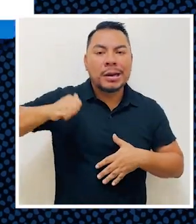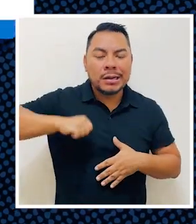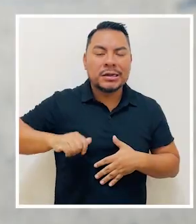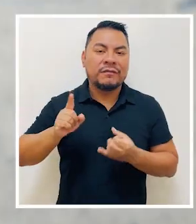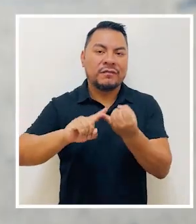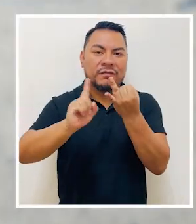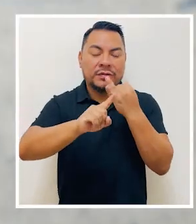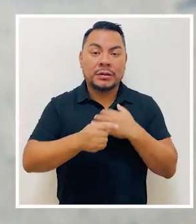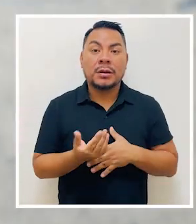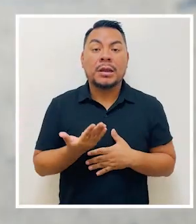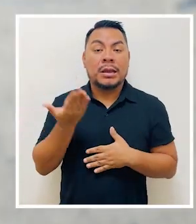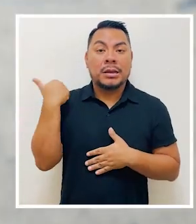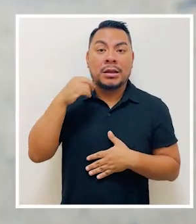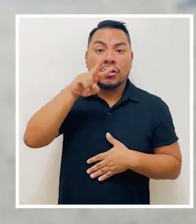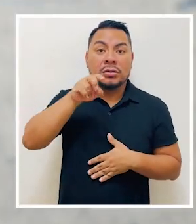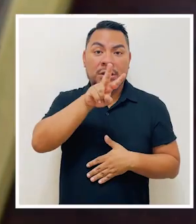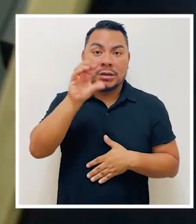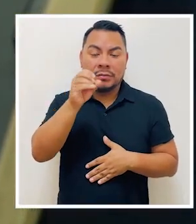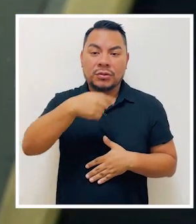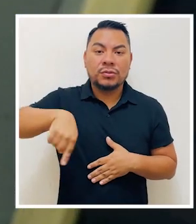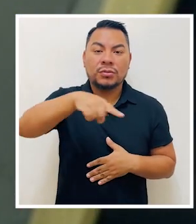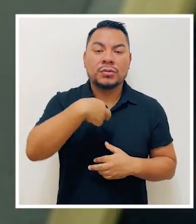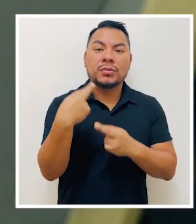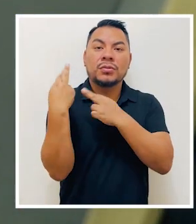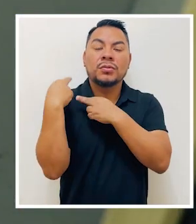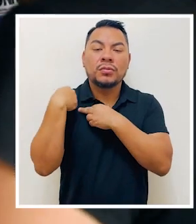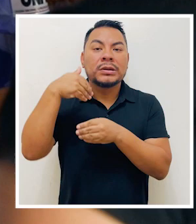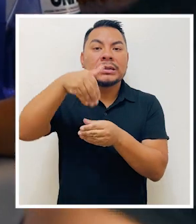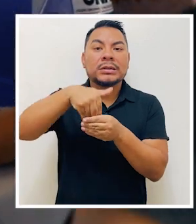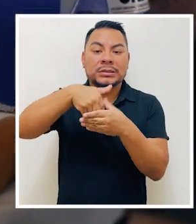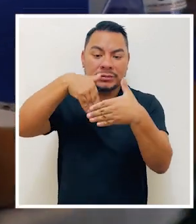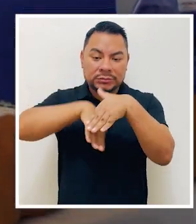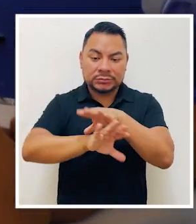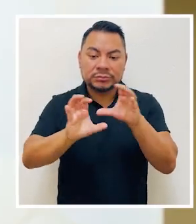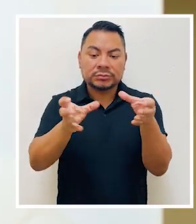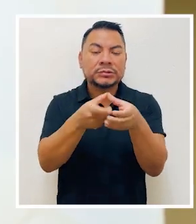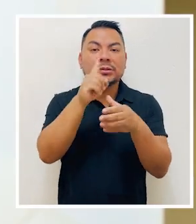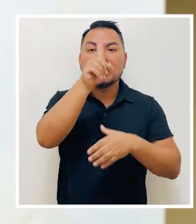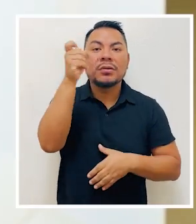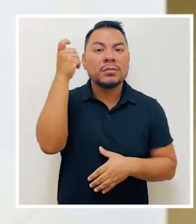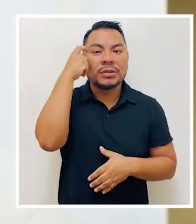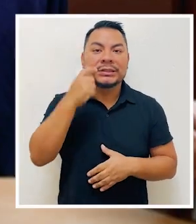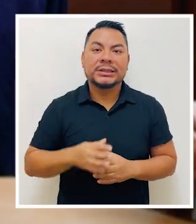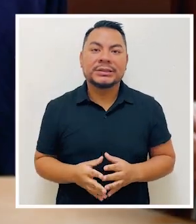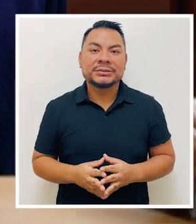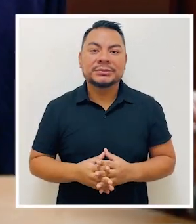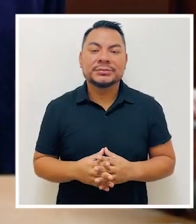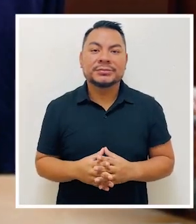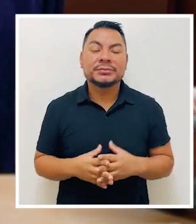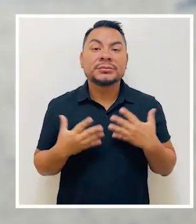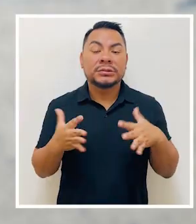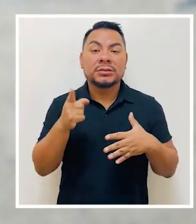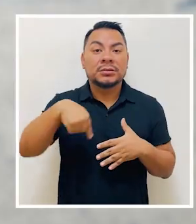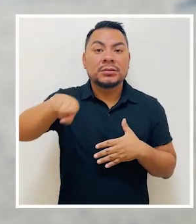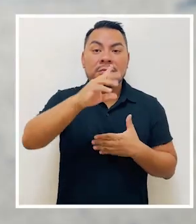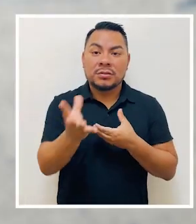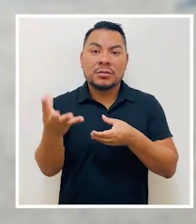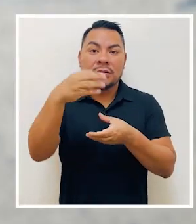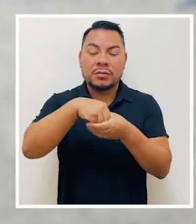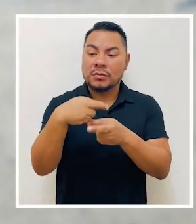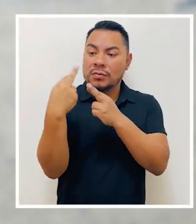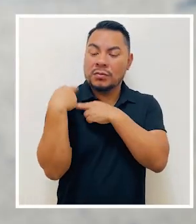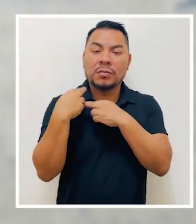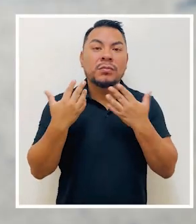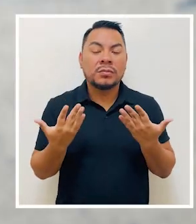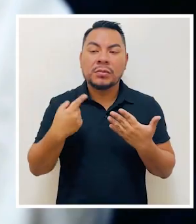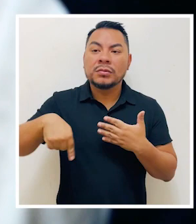Alcaldías. Y desde el 2020 nos encargamos de las elecciones internas de las organizaciones políticas. Como parte